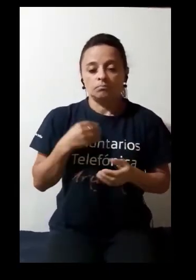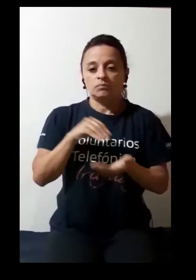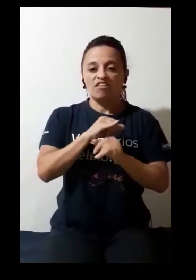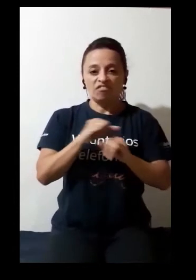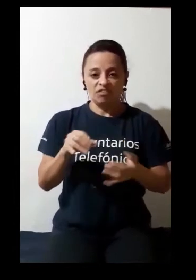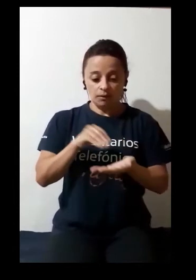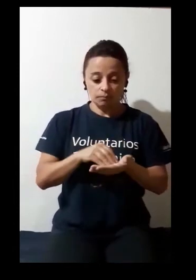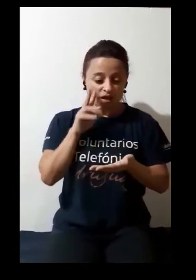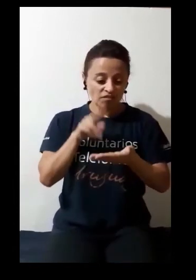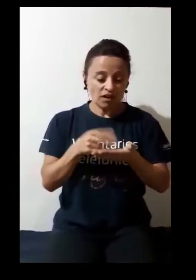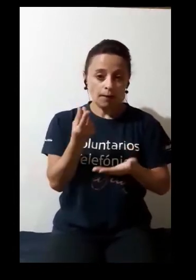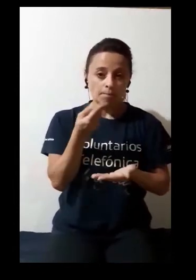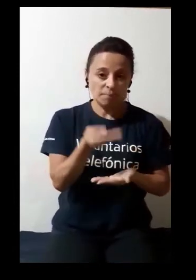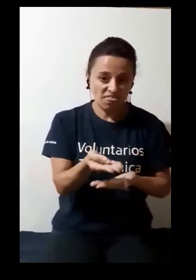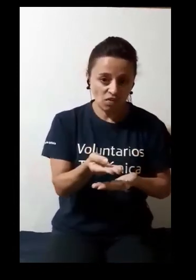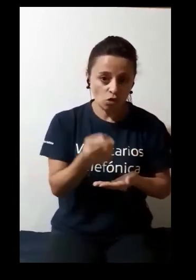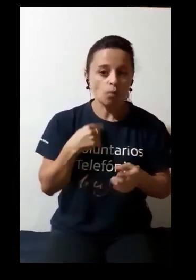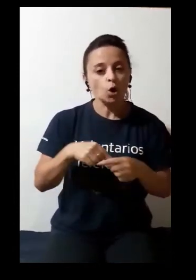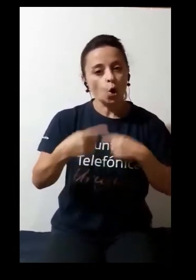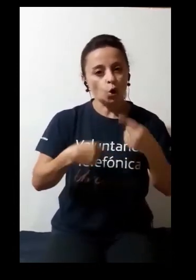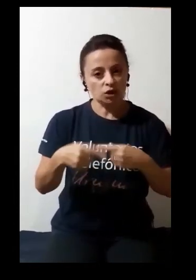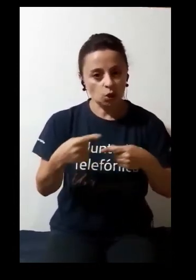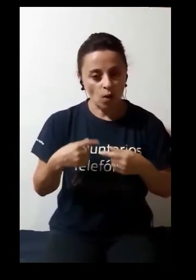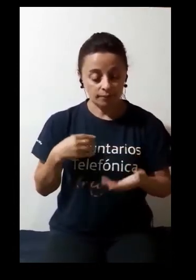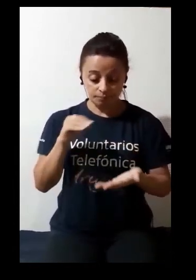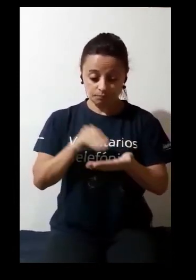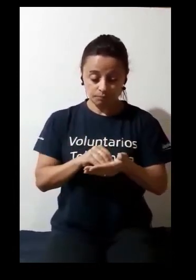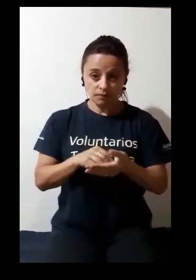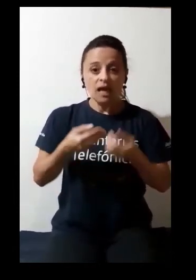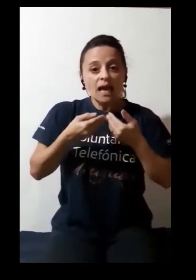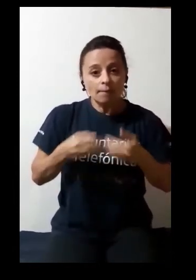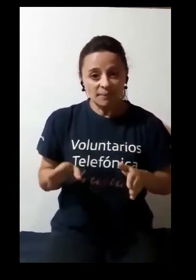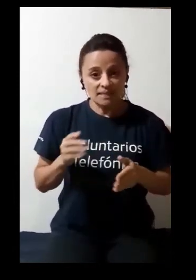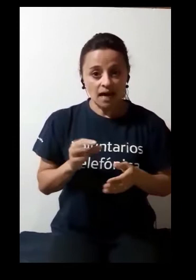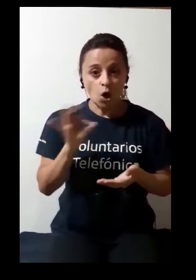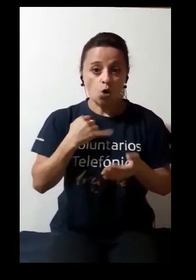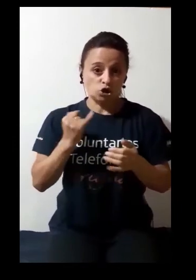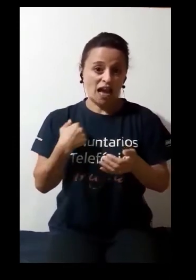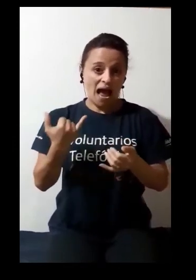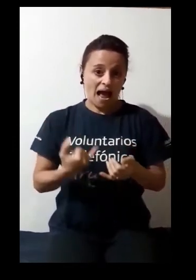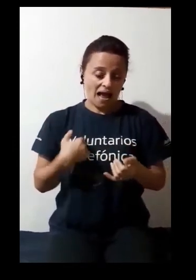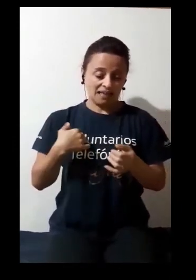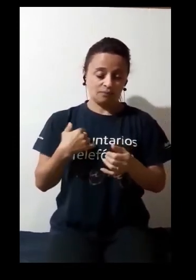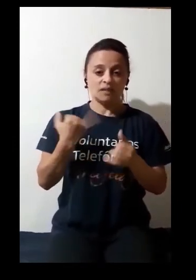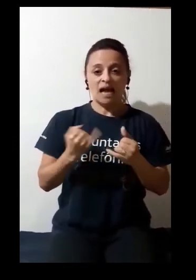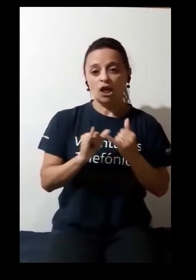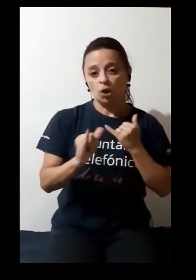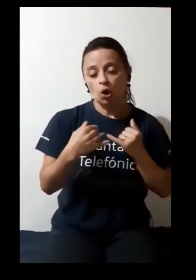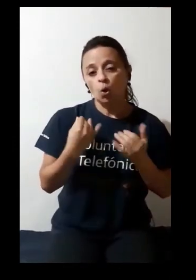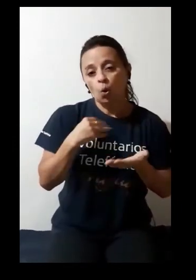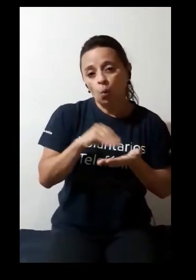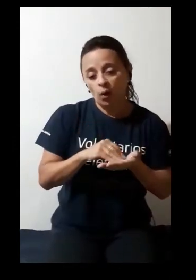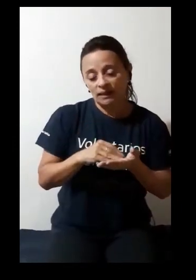Voy a registrarme o iniciar sesión. En mi caso ya tengo una cuenta creada con mi correo y una contraseña.